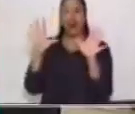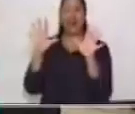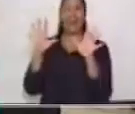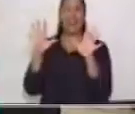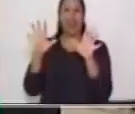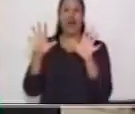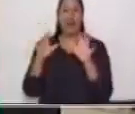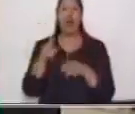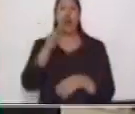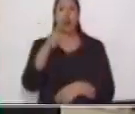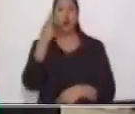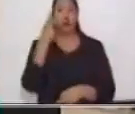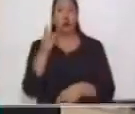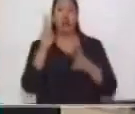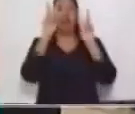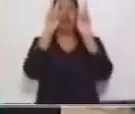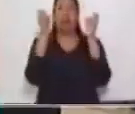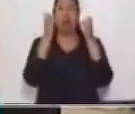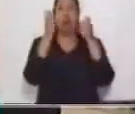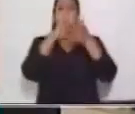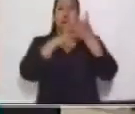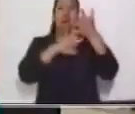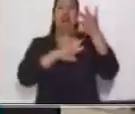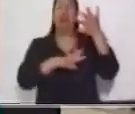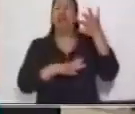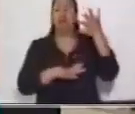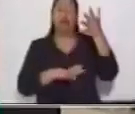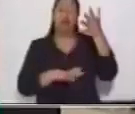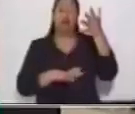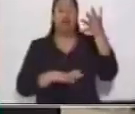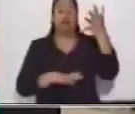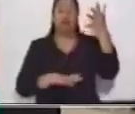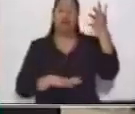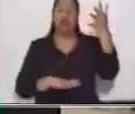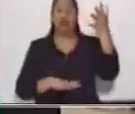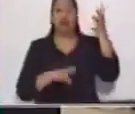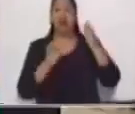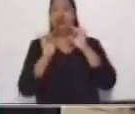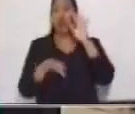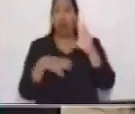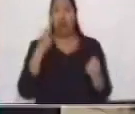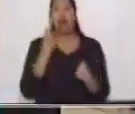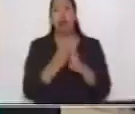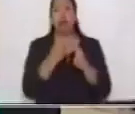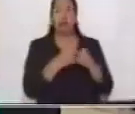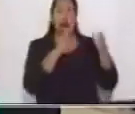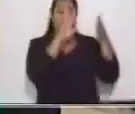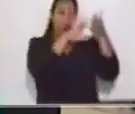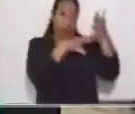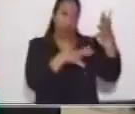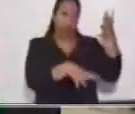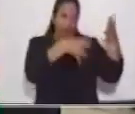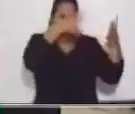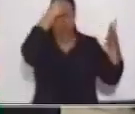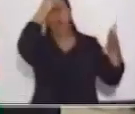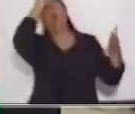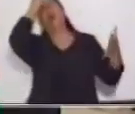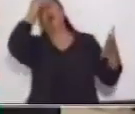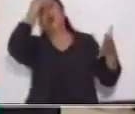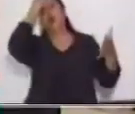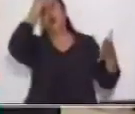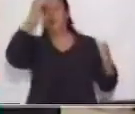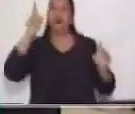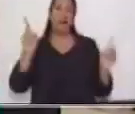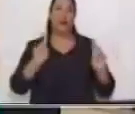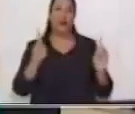Y si tú tomas tu libro, pocas veces vas a lograr memorizar todo el contenido. Entonces, nosotros nos valemos de herramientas que nos sirven